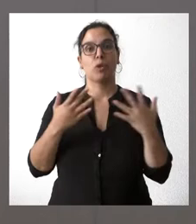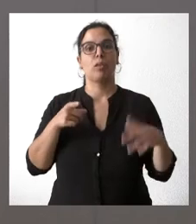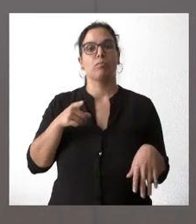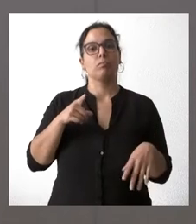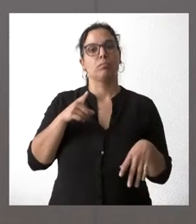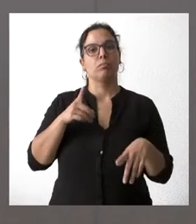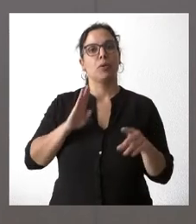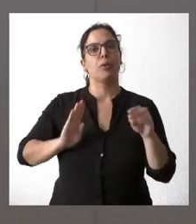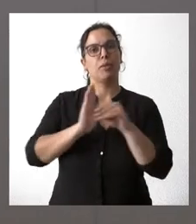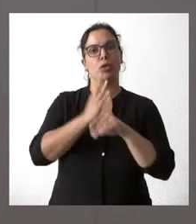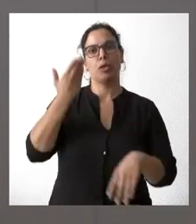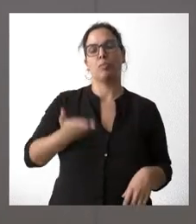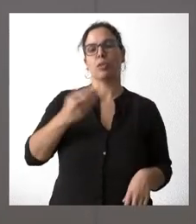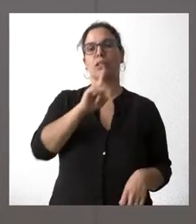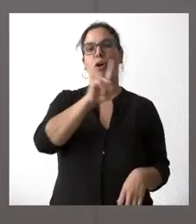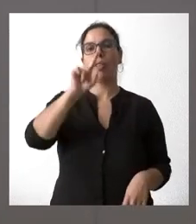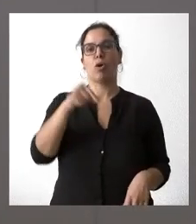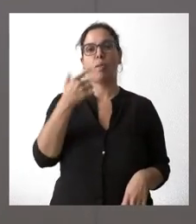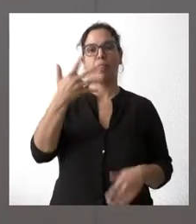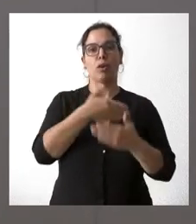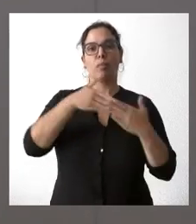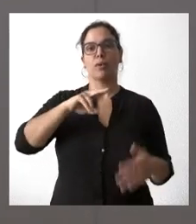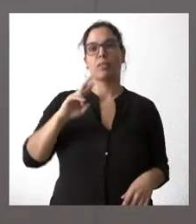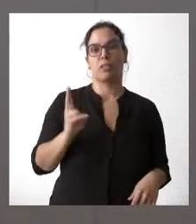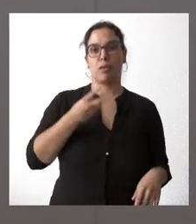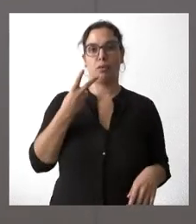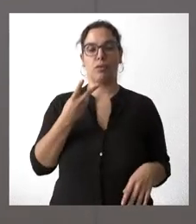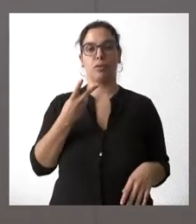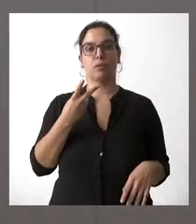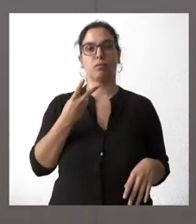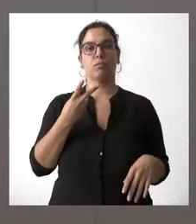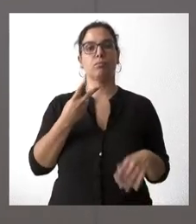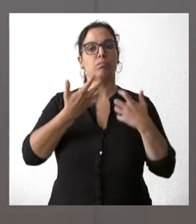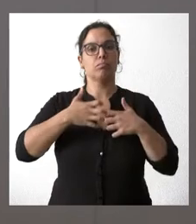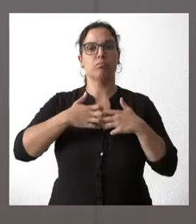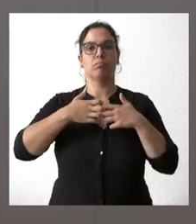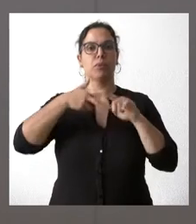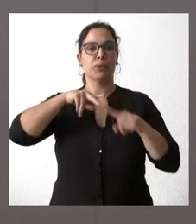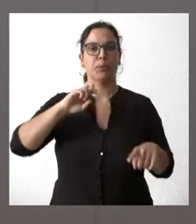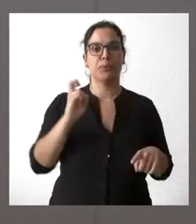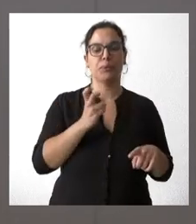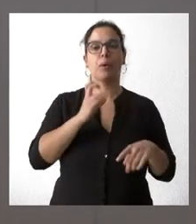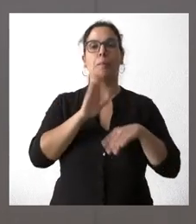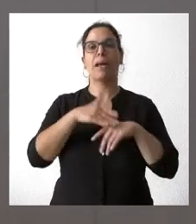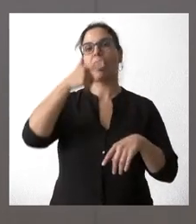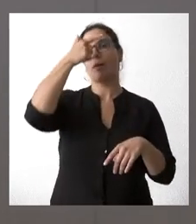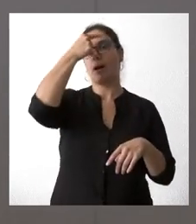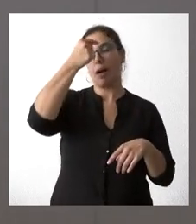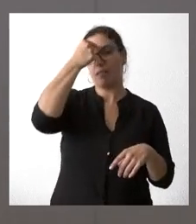inversión de 11,5 millones de euros en equipamientos que afectan a cuatro provincias, Ávila, León,